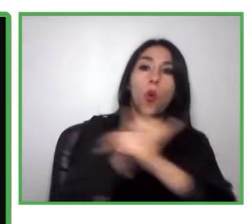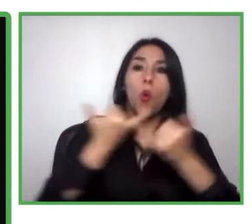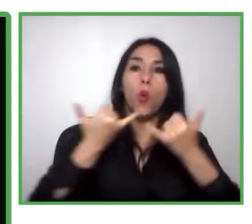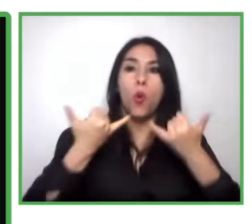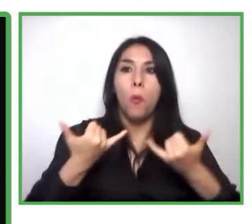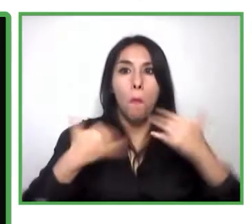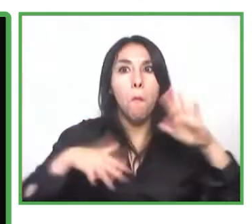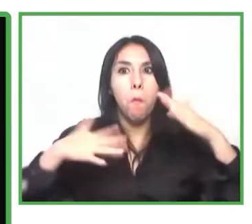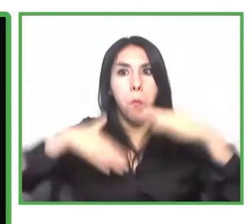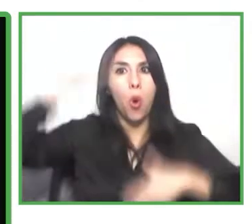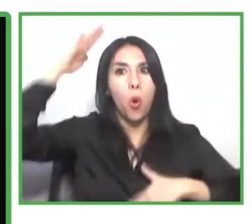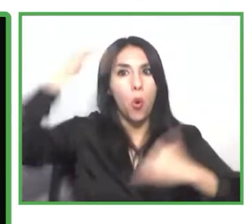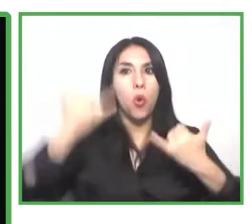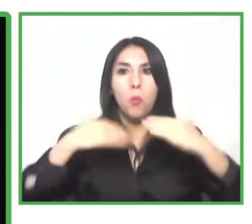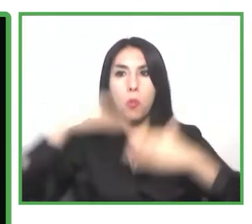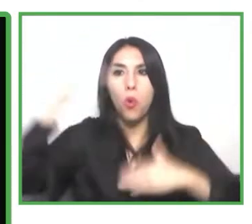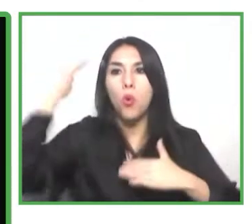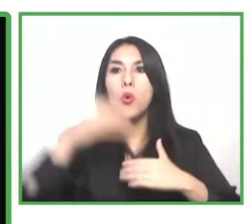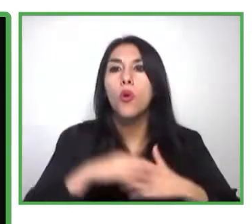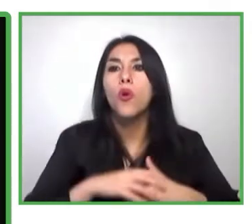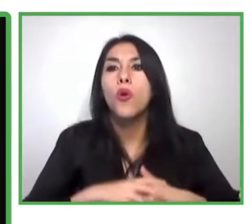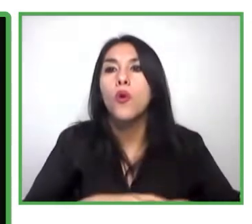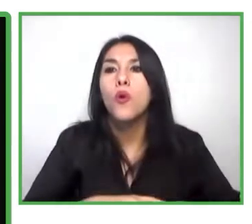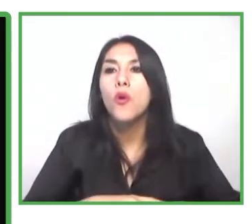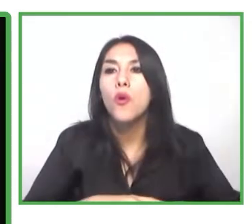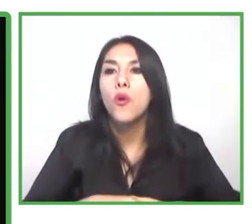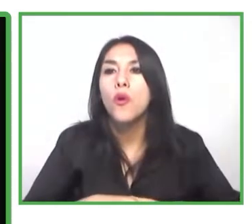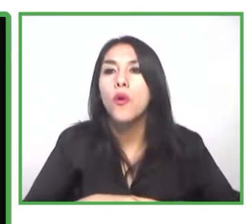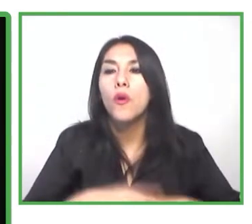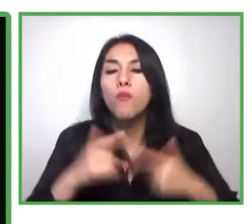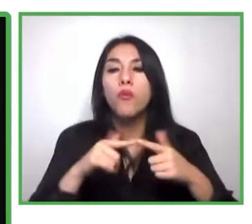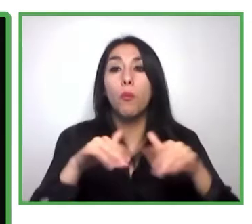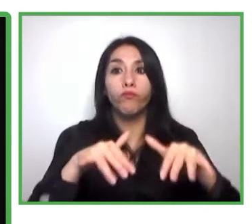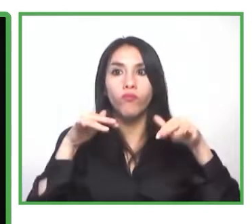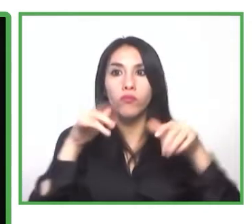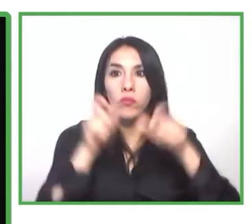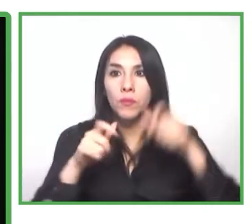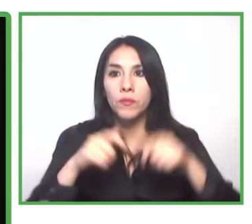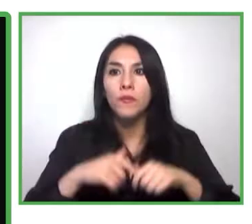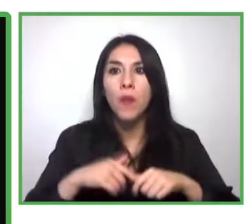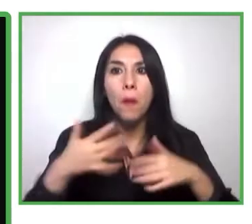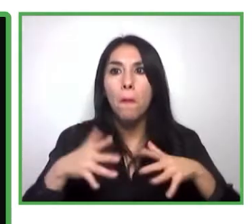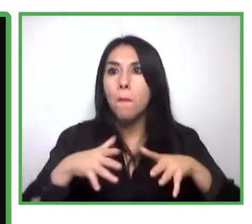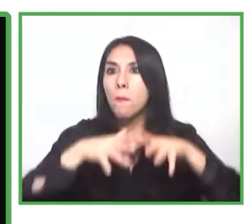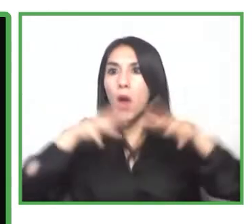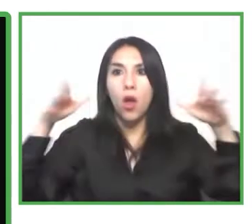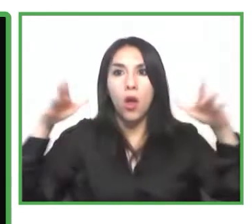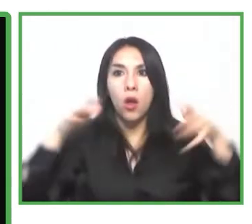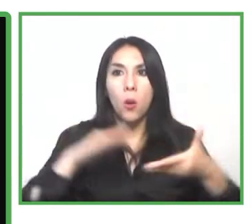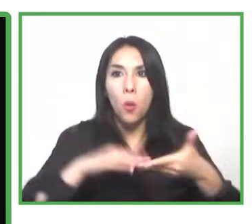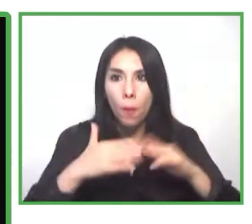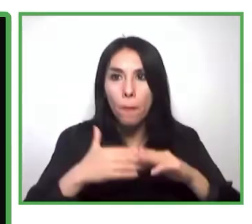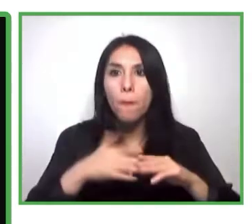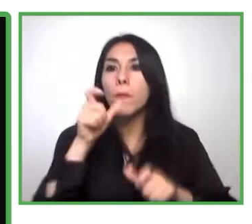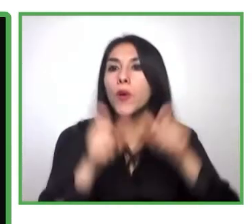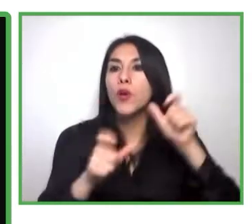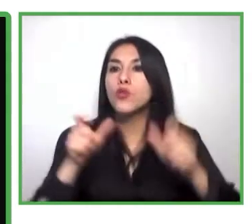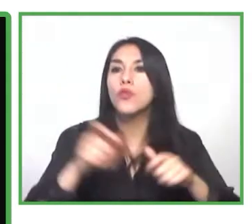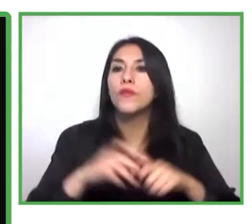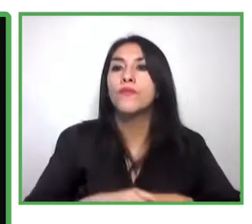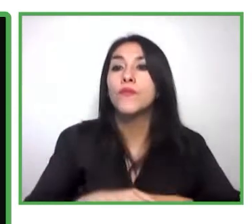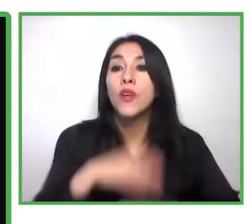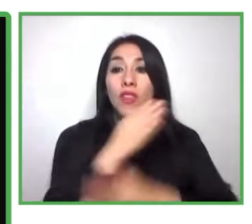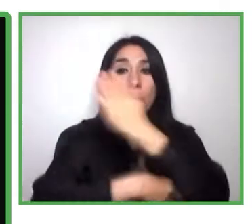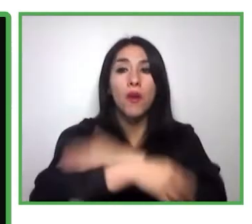que hicimos con la comunidad de personas con discapacidad auditiva en la ciudad de Buenos Aires, y hoy tenemos a más de mil